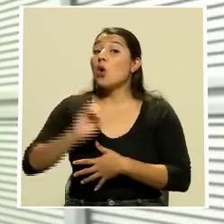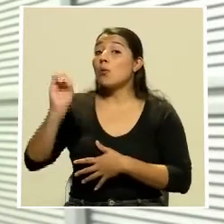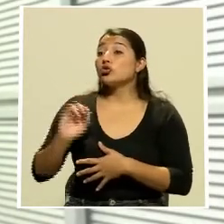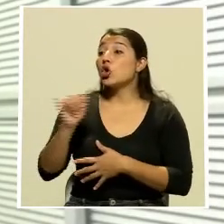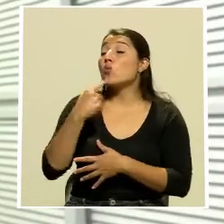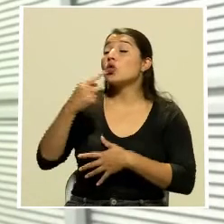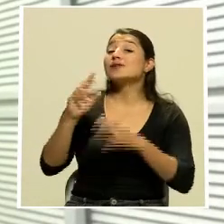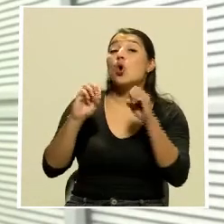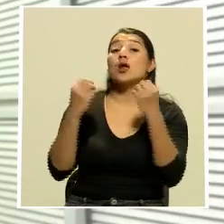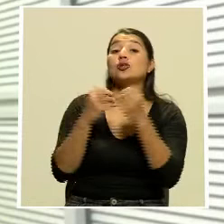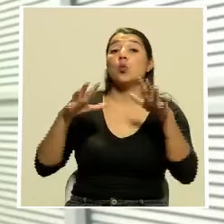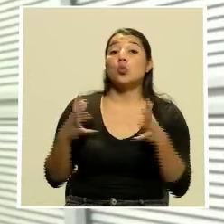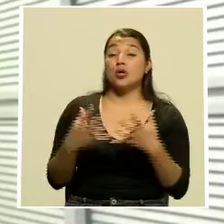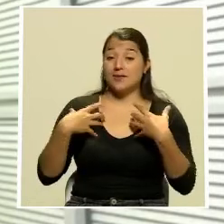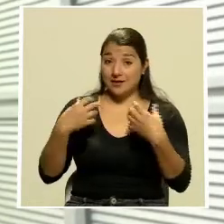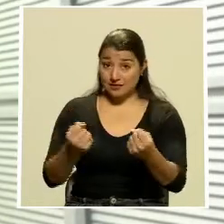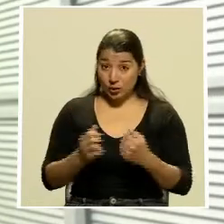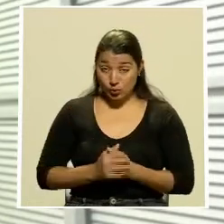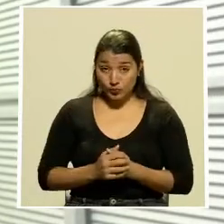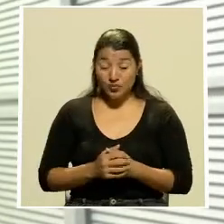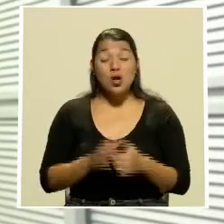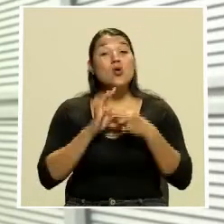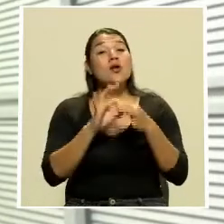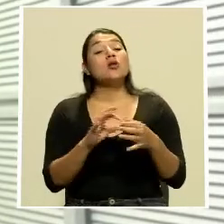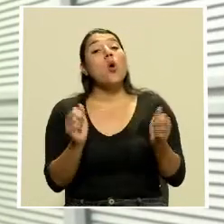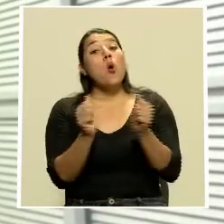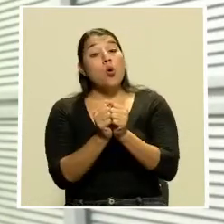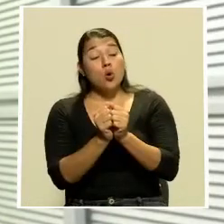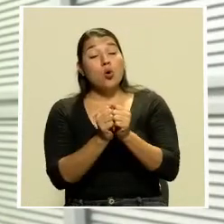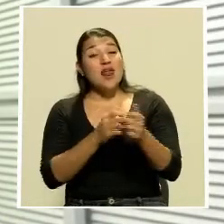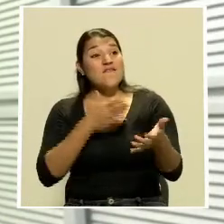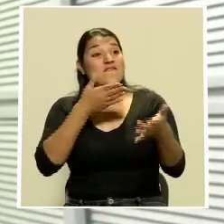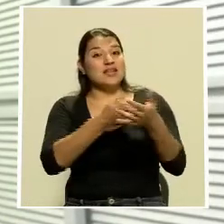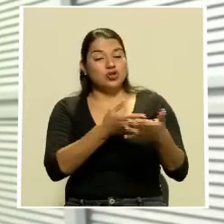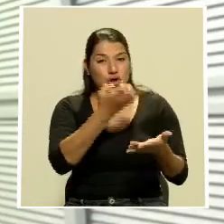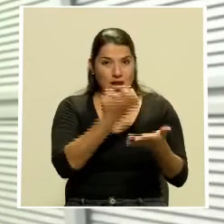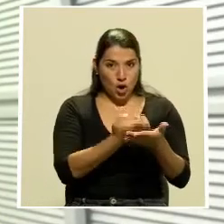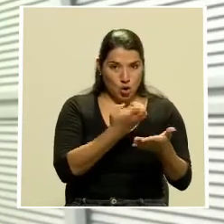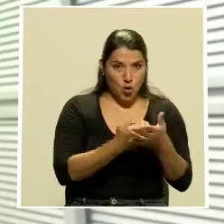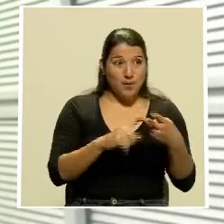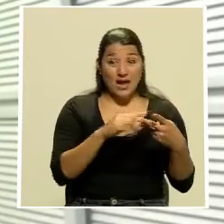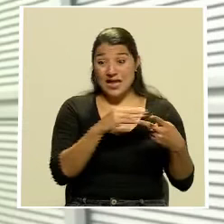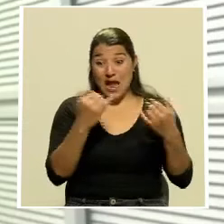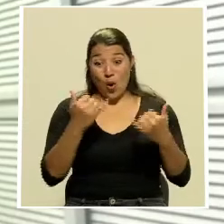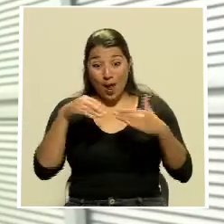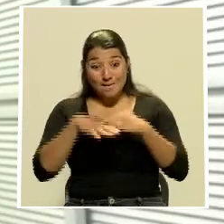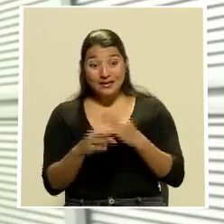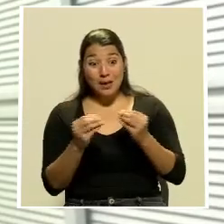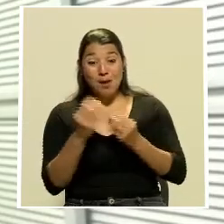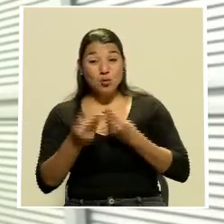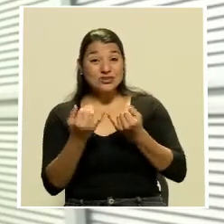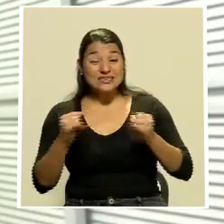organización mundial de la salud con respecto a los daños a la economía y el aumento del contrabando no es